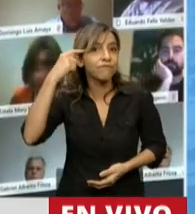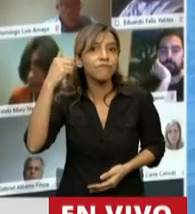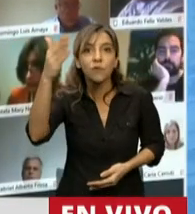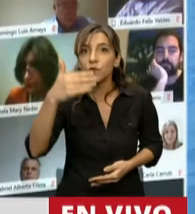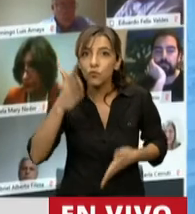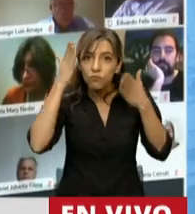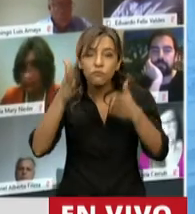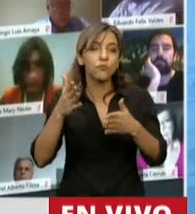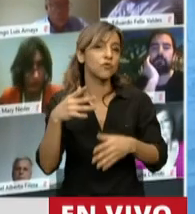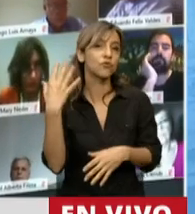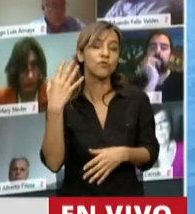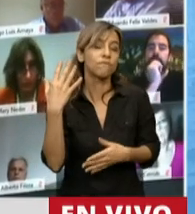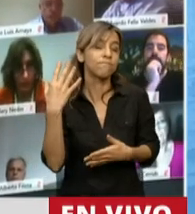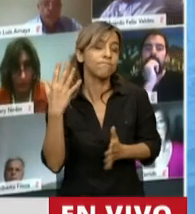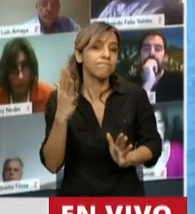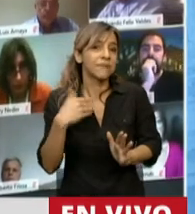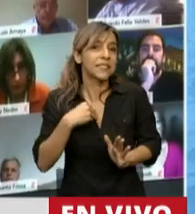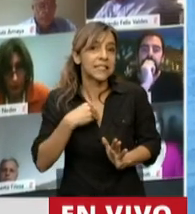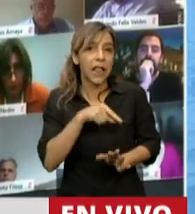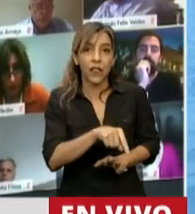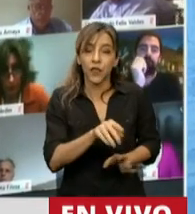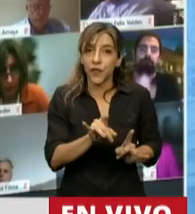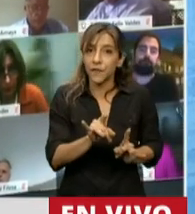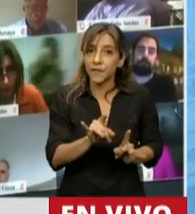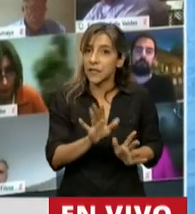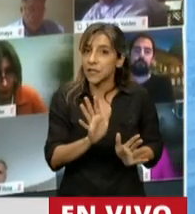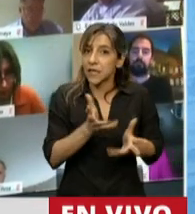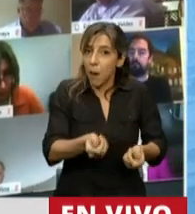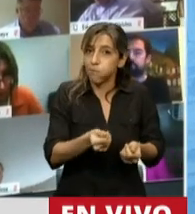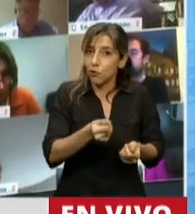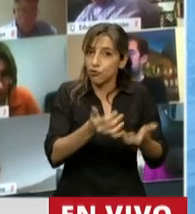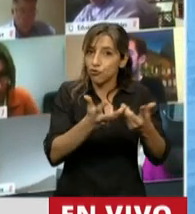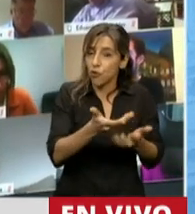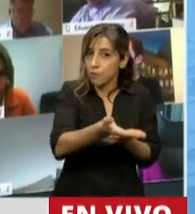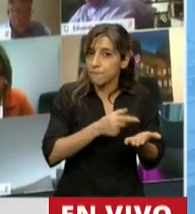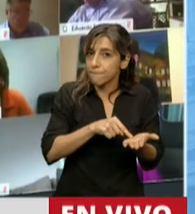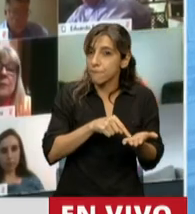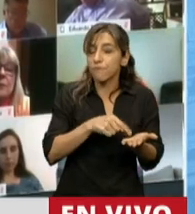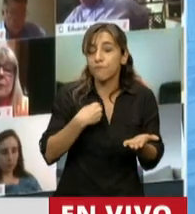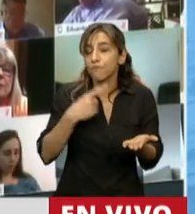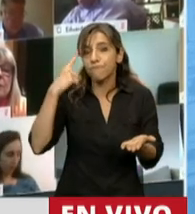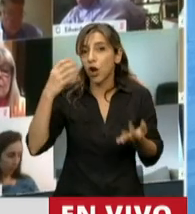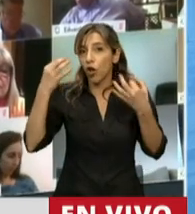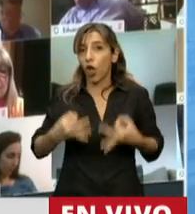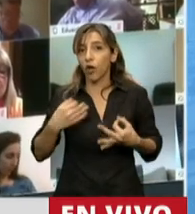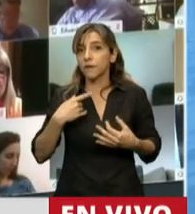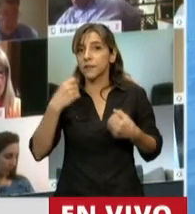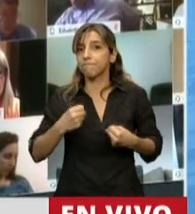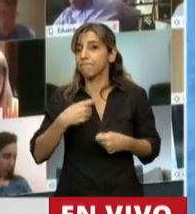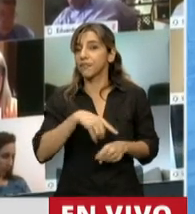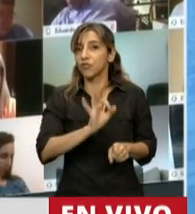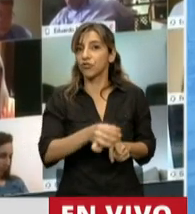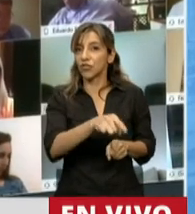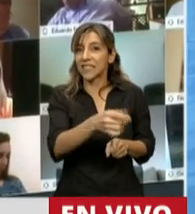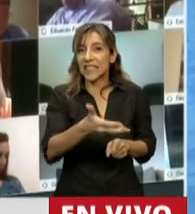acompañar en general este proyecto, porque por lealtad a mis convicciones, no puedo acompañar un